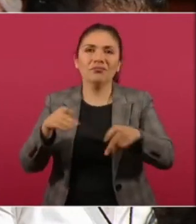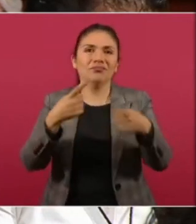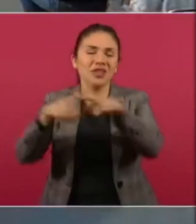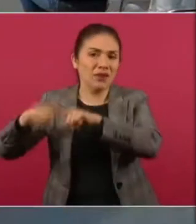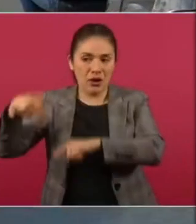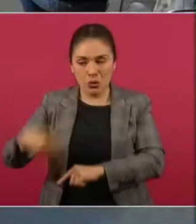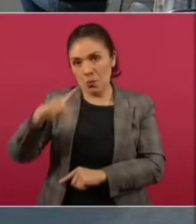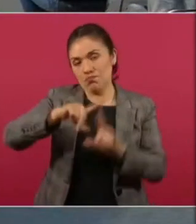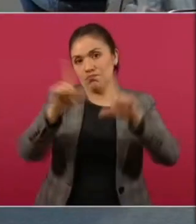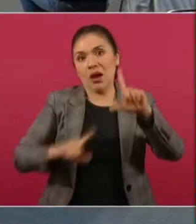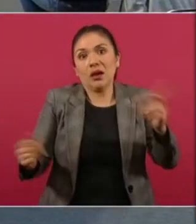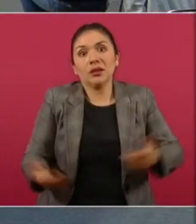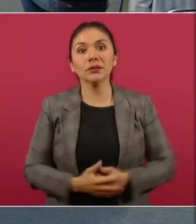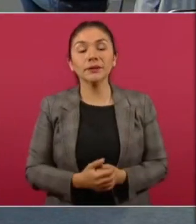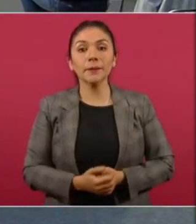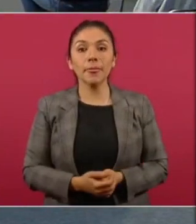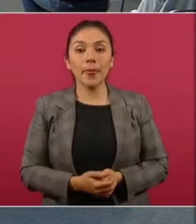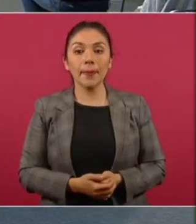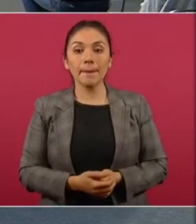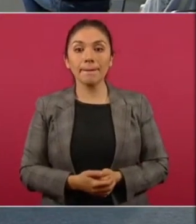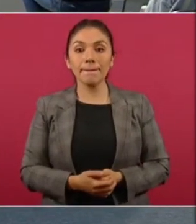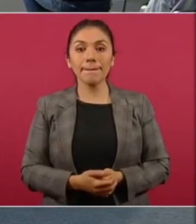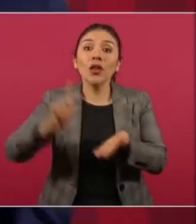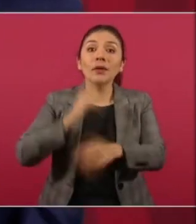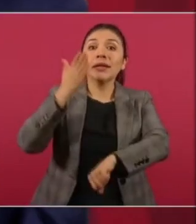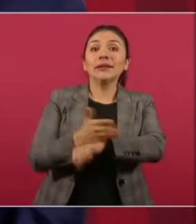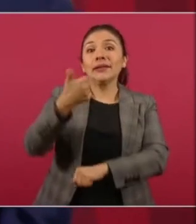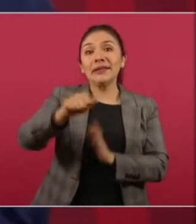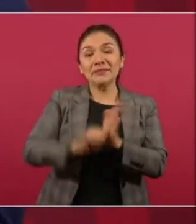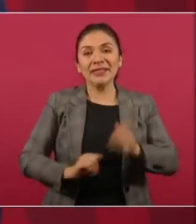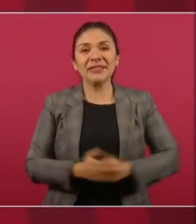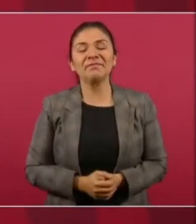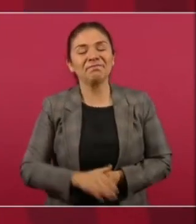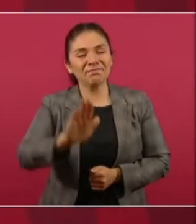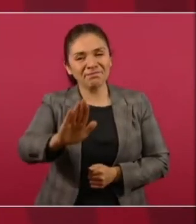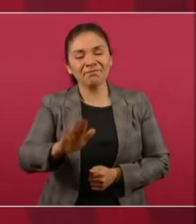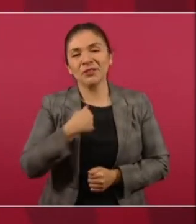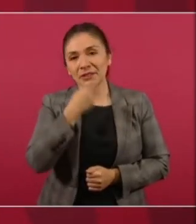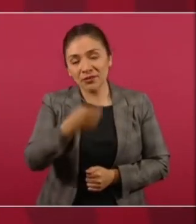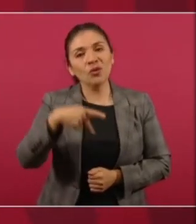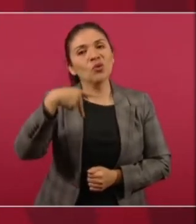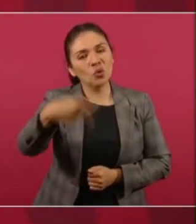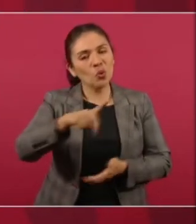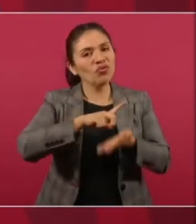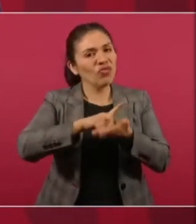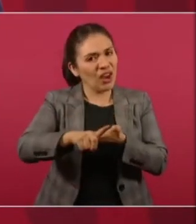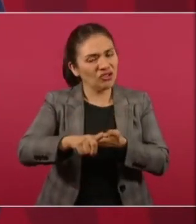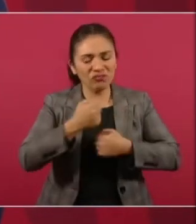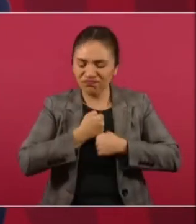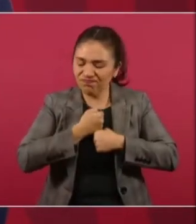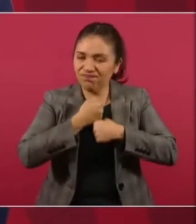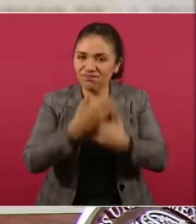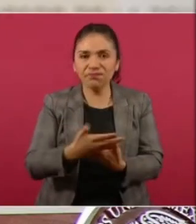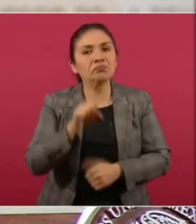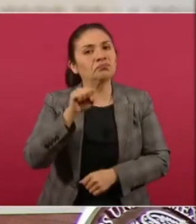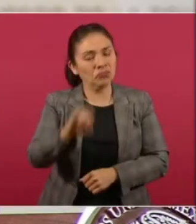al presidente López Obrador que la dejen entrar todos los días. Gracias vamos amigos vamos a ver el video cómo calma el presidente